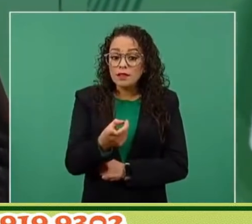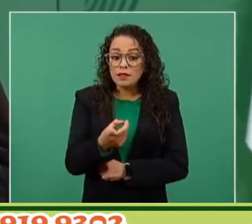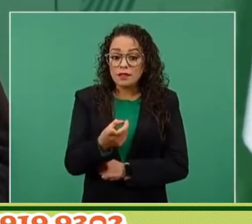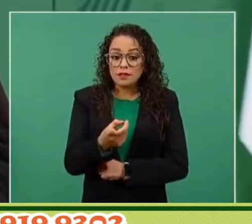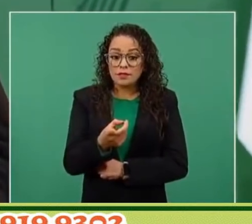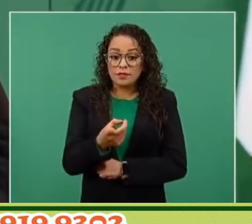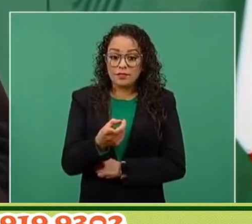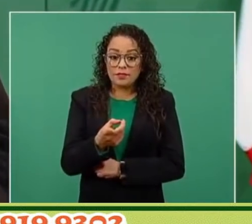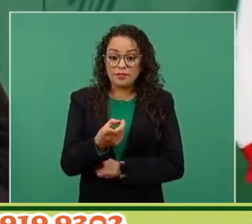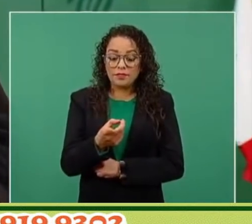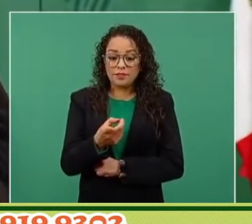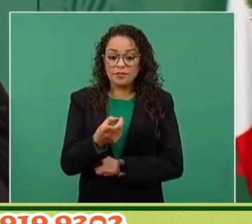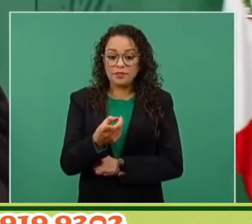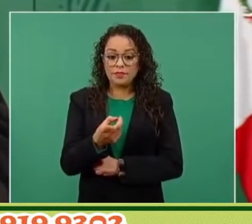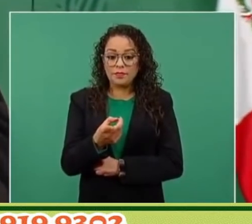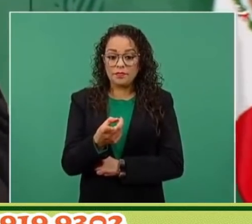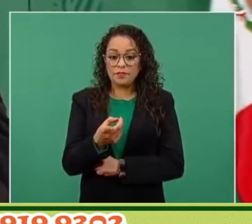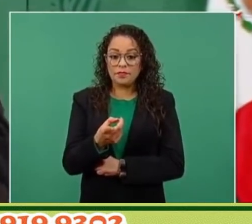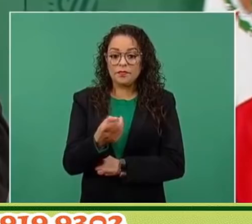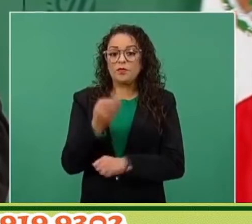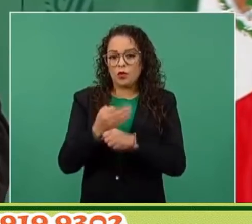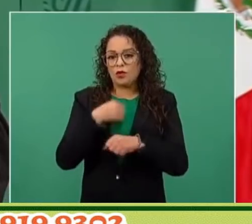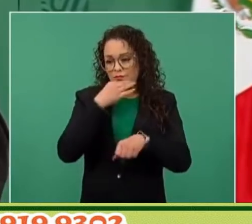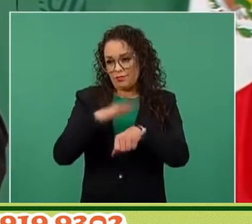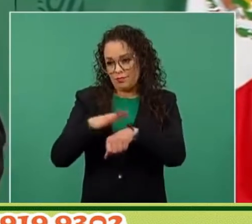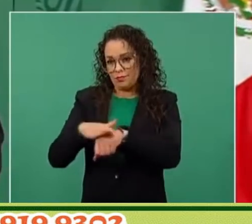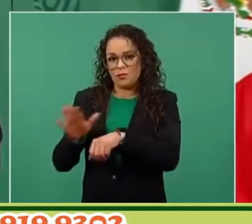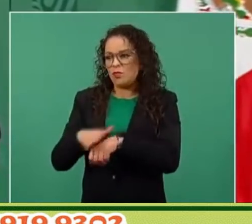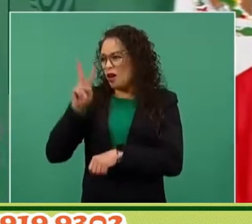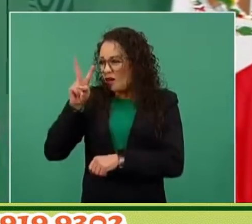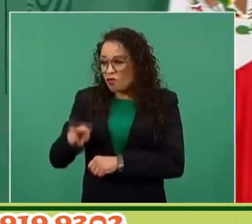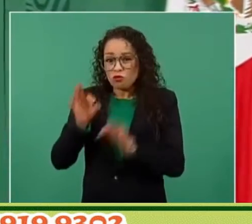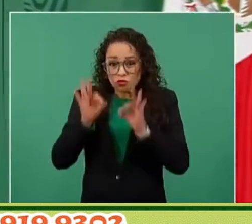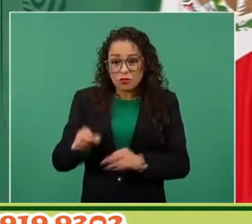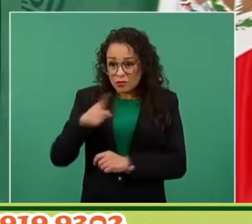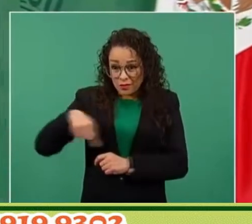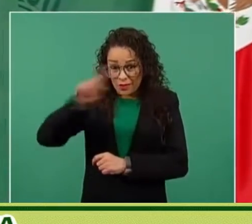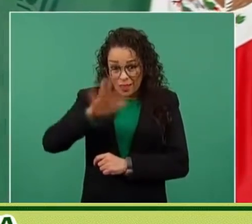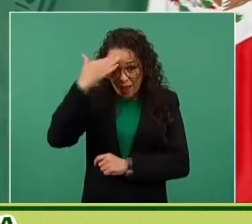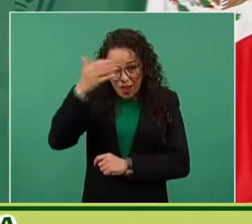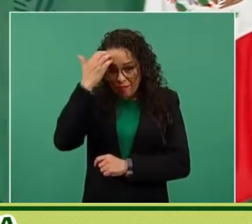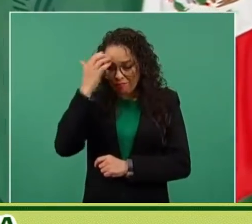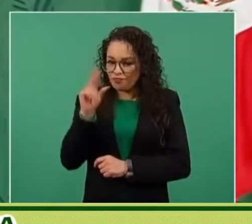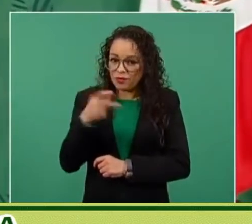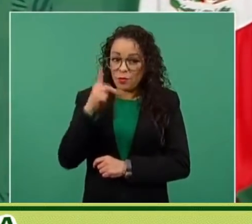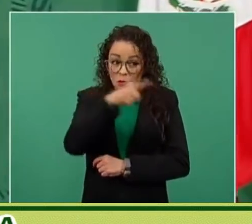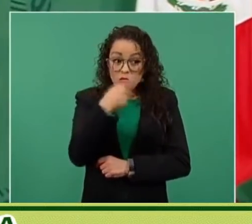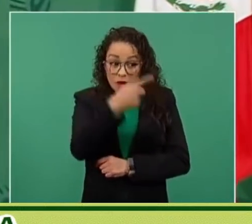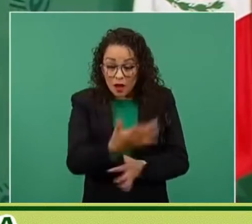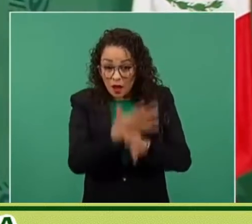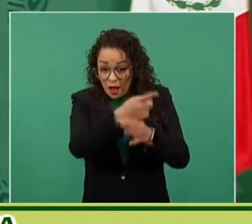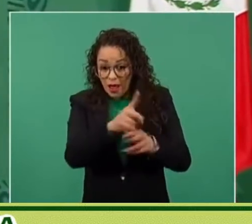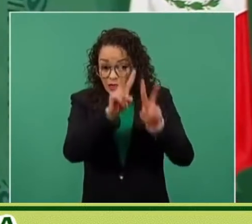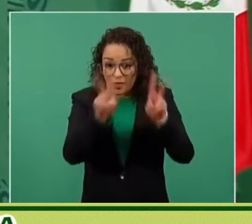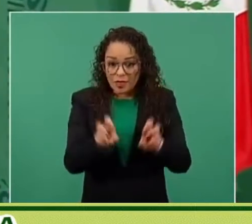dicen o no se conocen, pero como estás tocando el tema, tuvo la intención de hacer ya